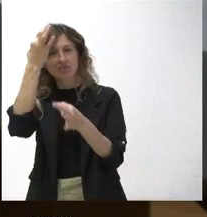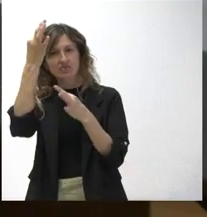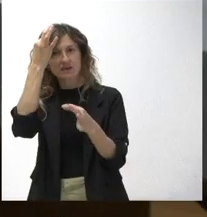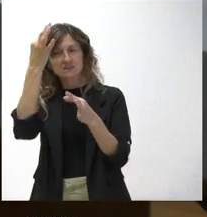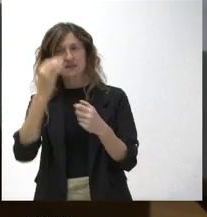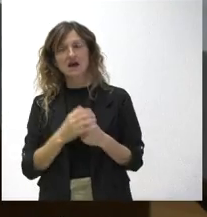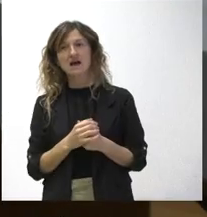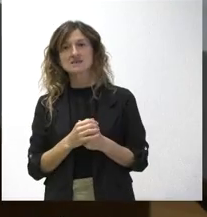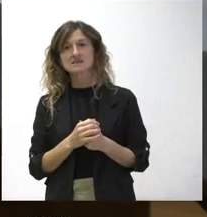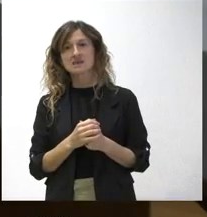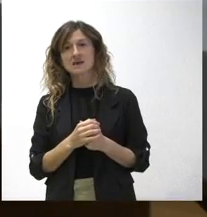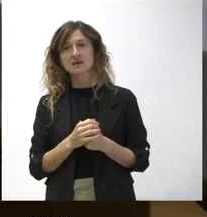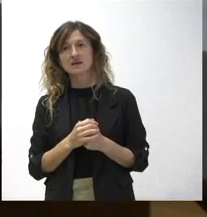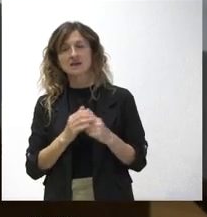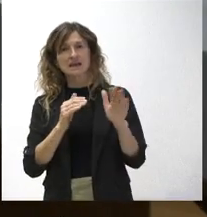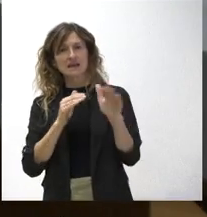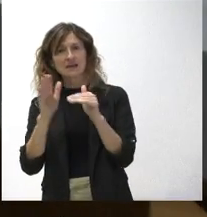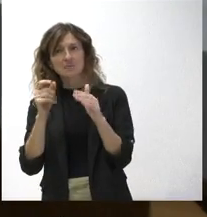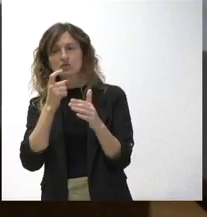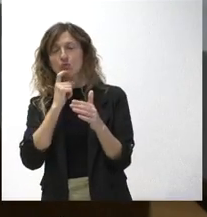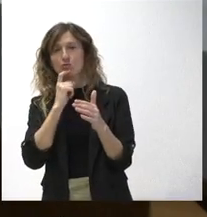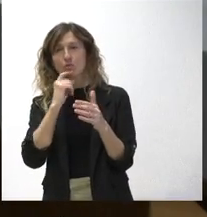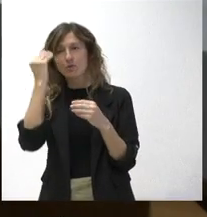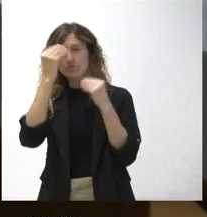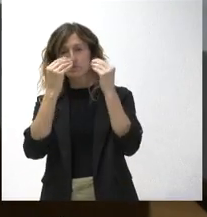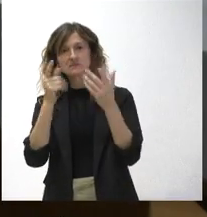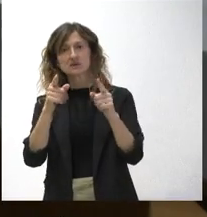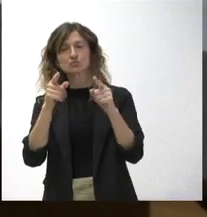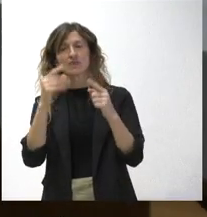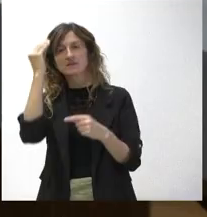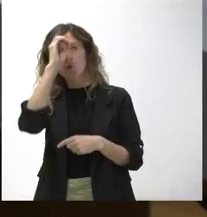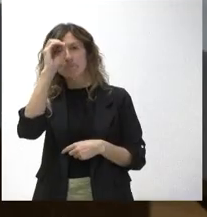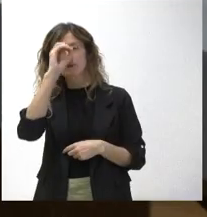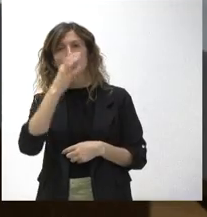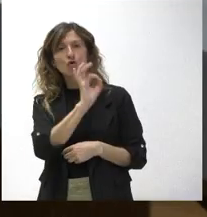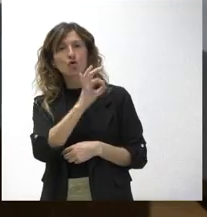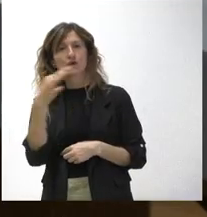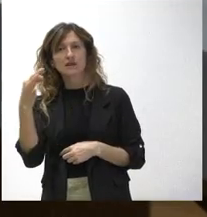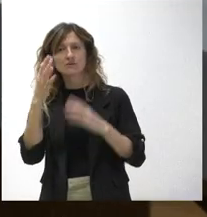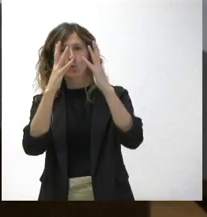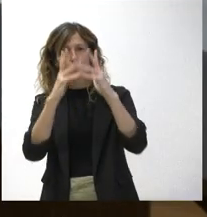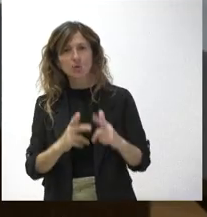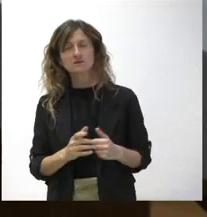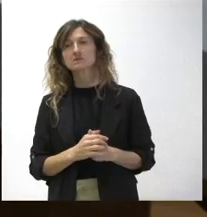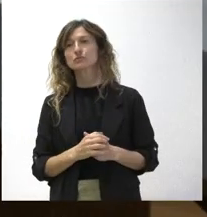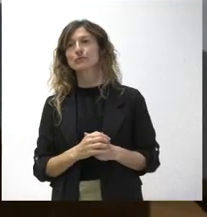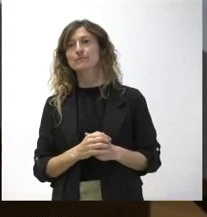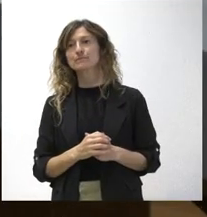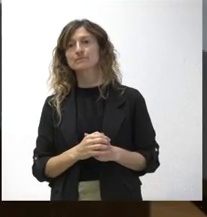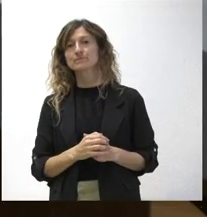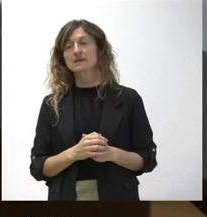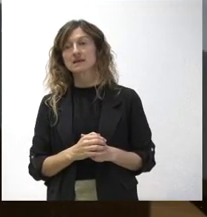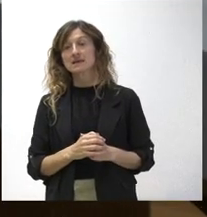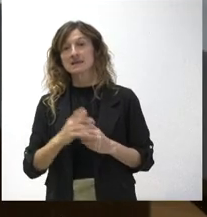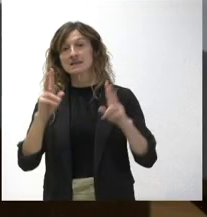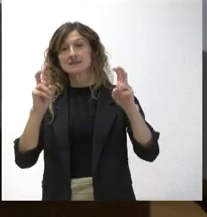este requerimiento y en cuánto consideran ustedes que sería correcta esta cuantificación. Y sobre